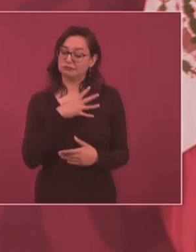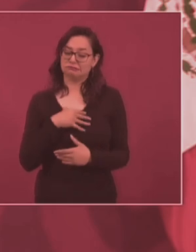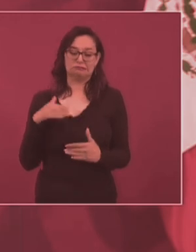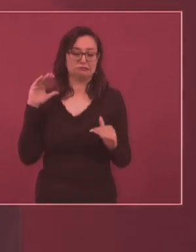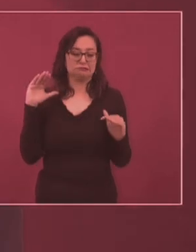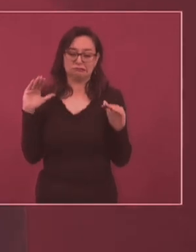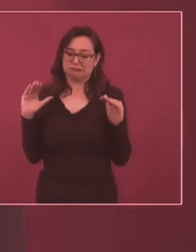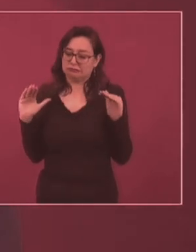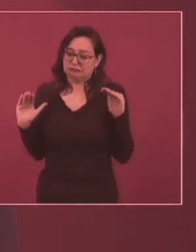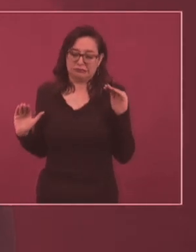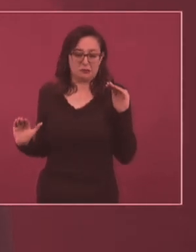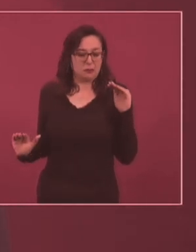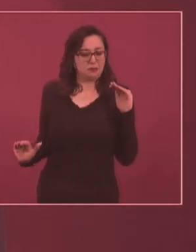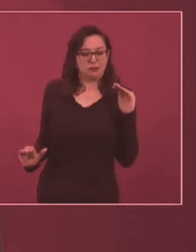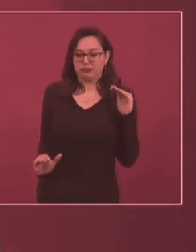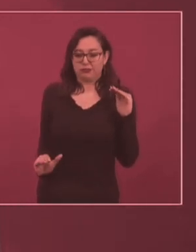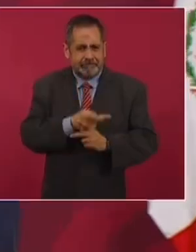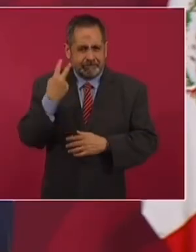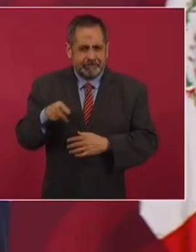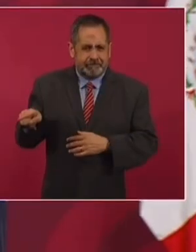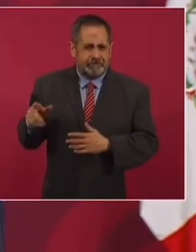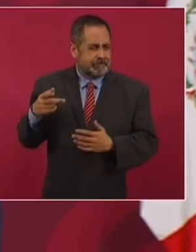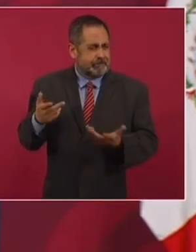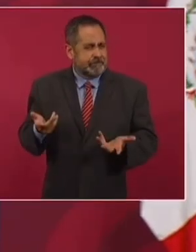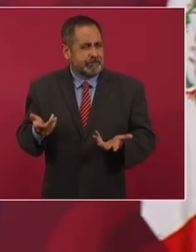modesto.